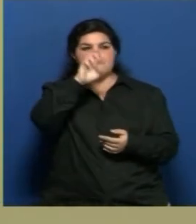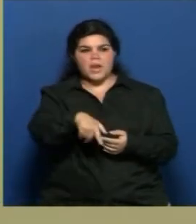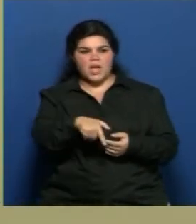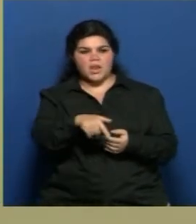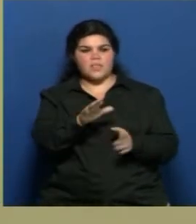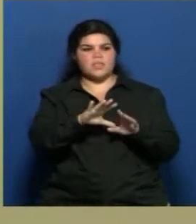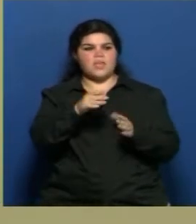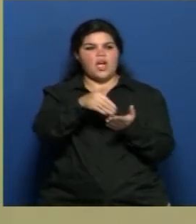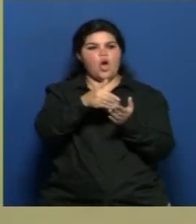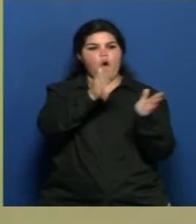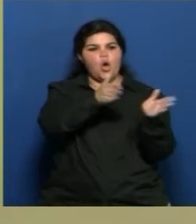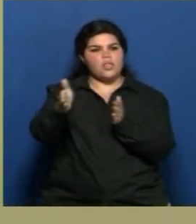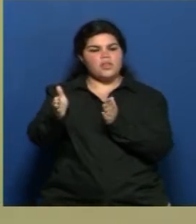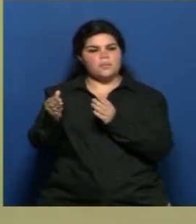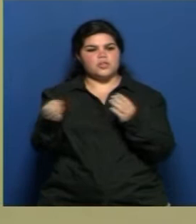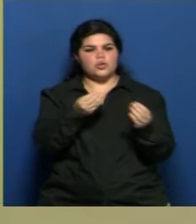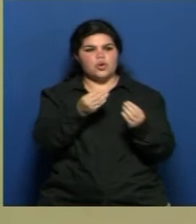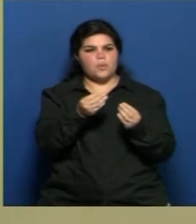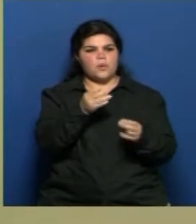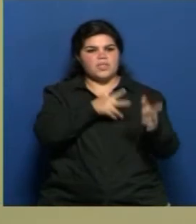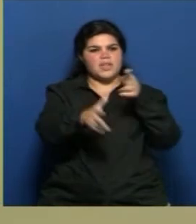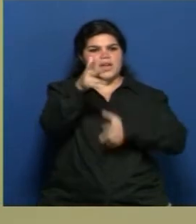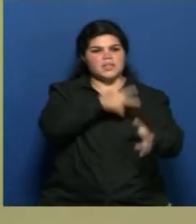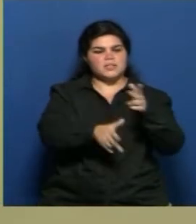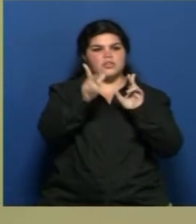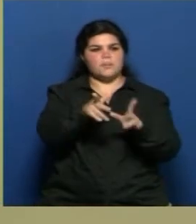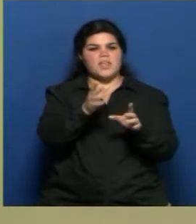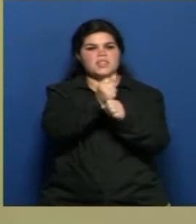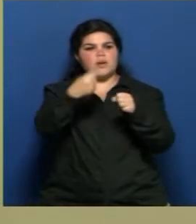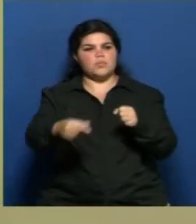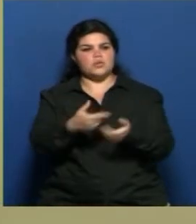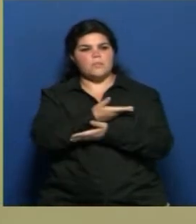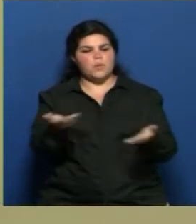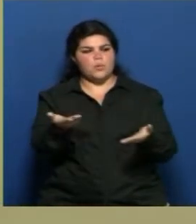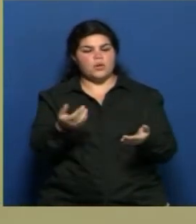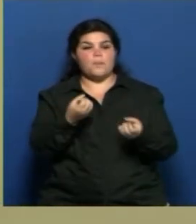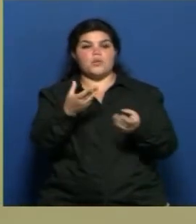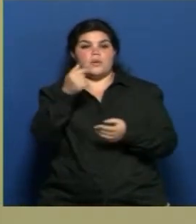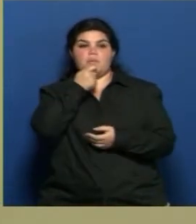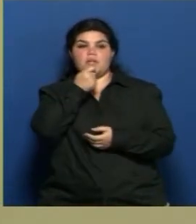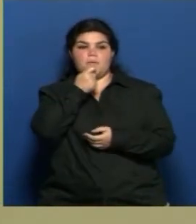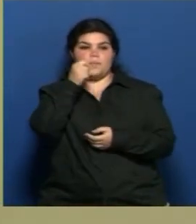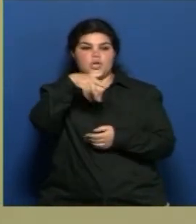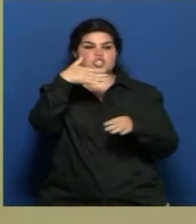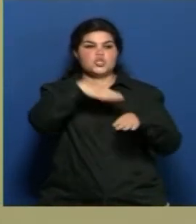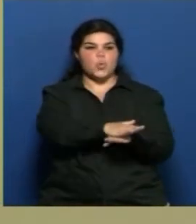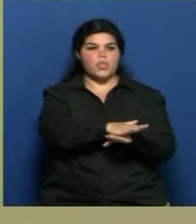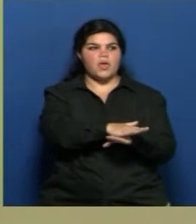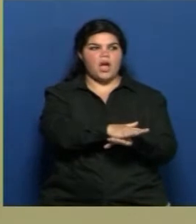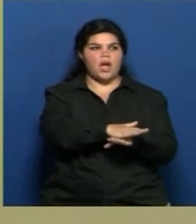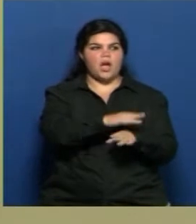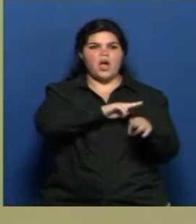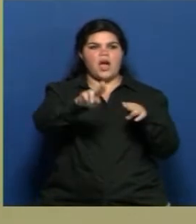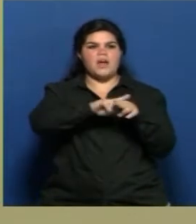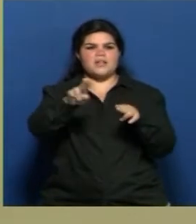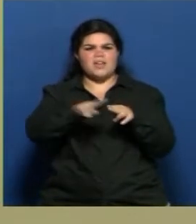ordenamiento territorial sobre el tránsito y el transporte público, teniendo en cuenta que, por ejemplo, la ciudad ha encarado obras grandes y